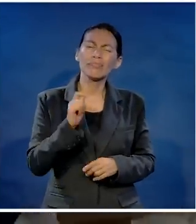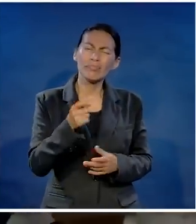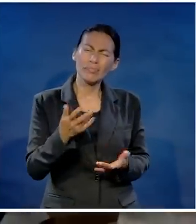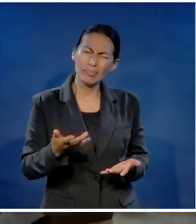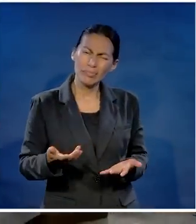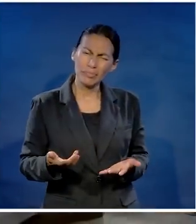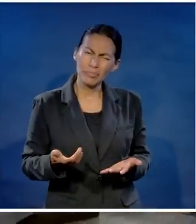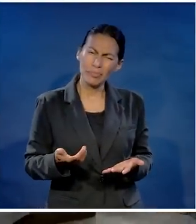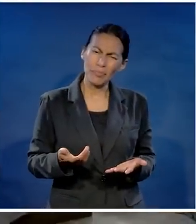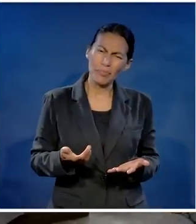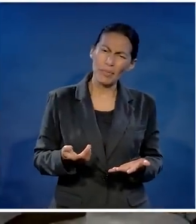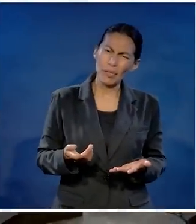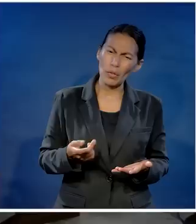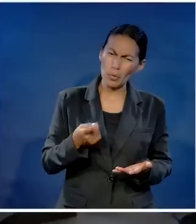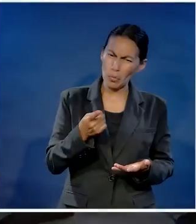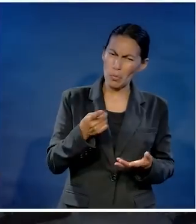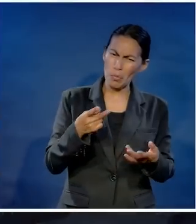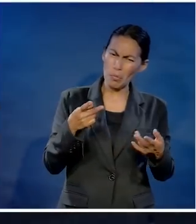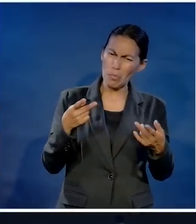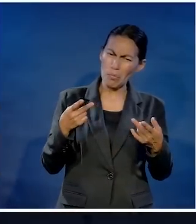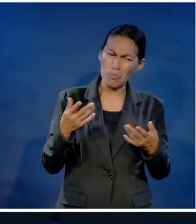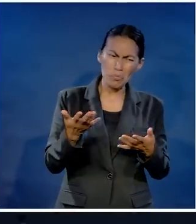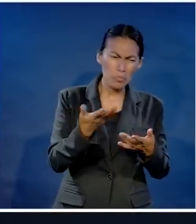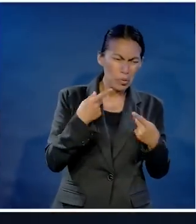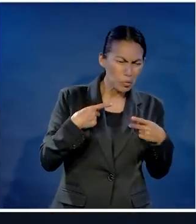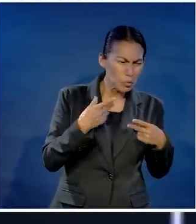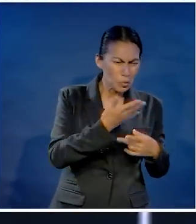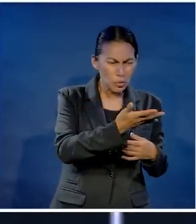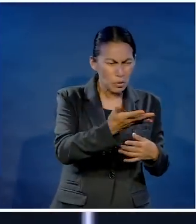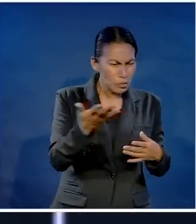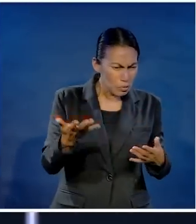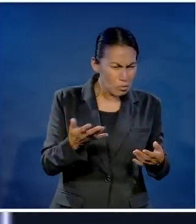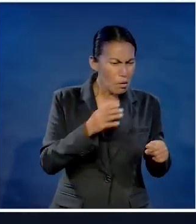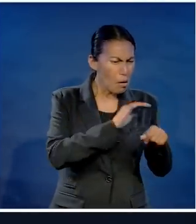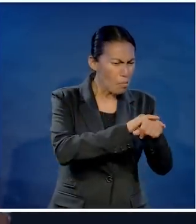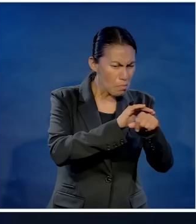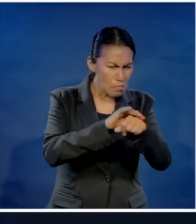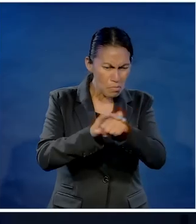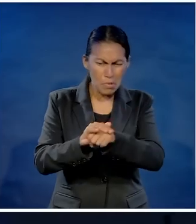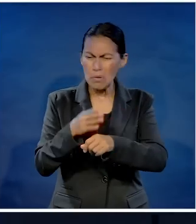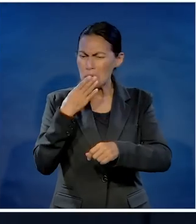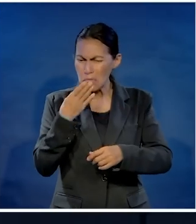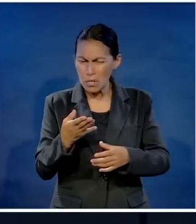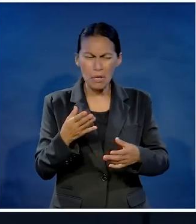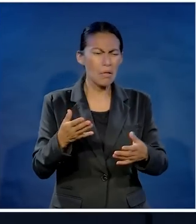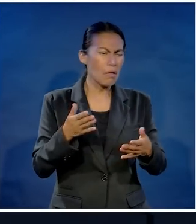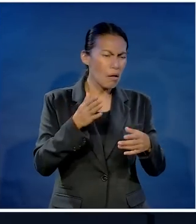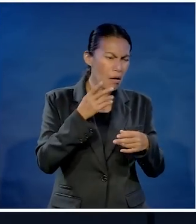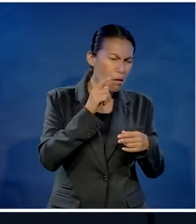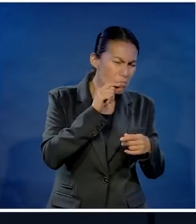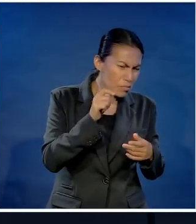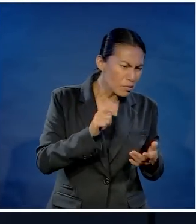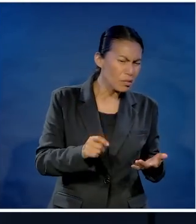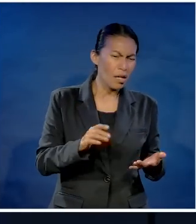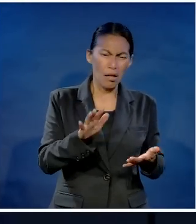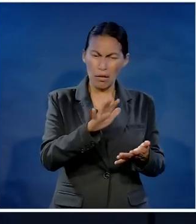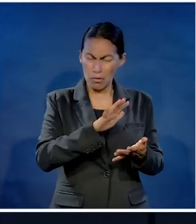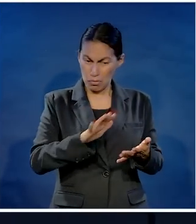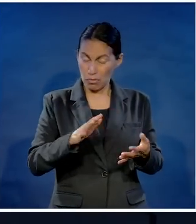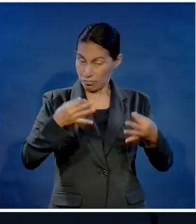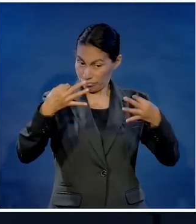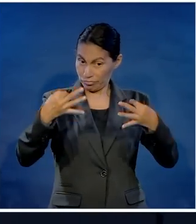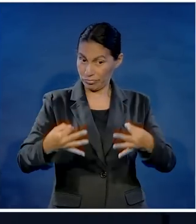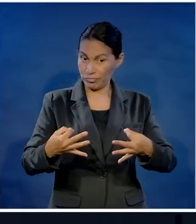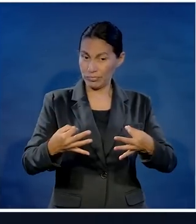Primer principio. Si usted quiere desarrollar relaciones felices y estables con los demás, es importante